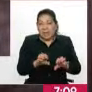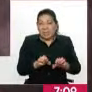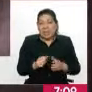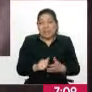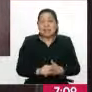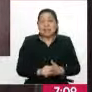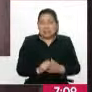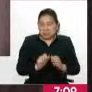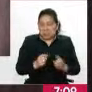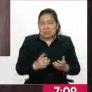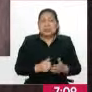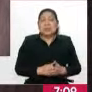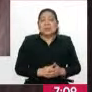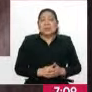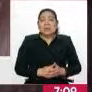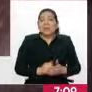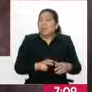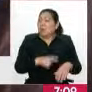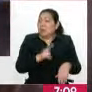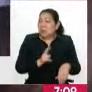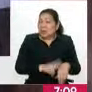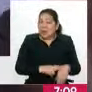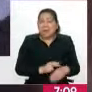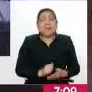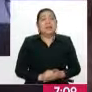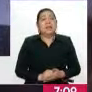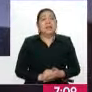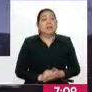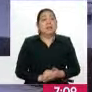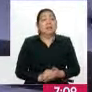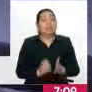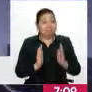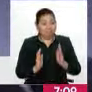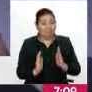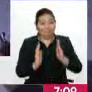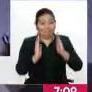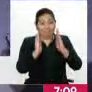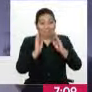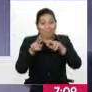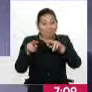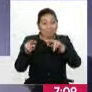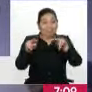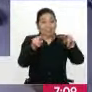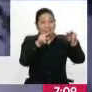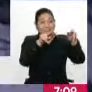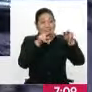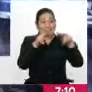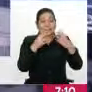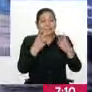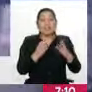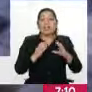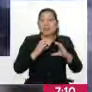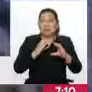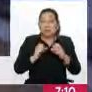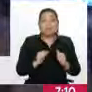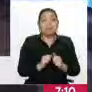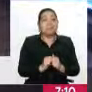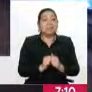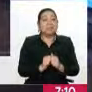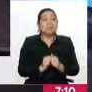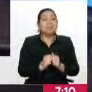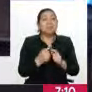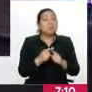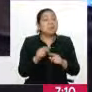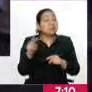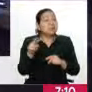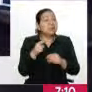este simulador? Sí, claro. Normalmente, en la nueva torre, cuando vamos a tener este tipo de equipamientos, como puedes ver, equipo de comunicaciones, vamos a tener un display